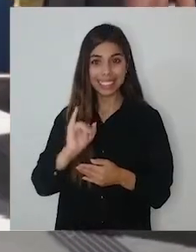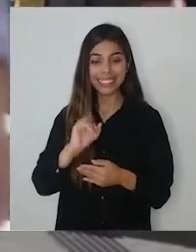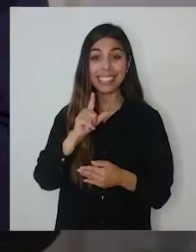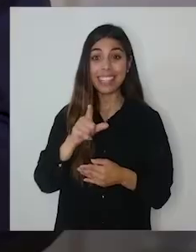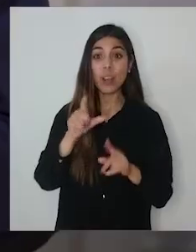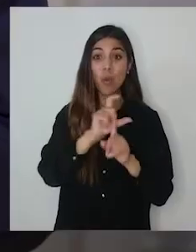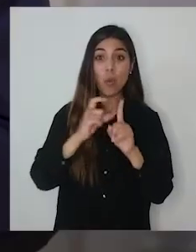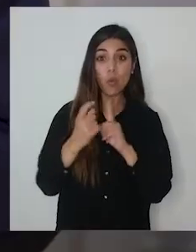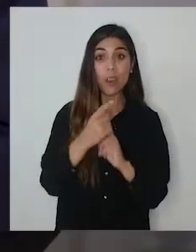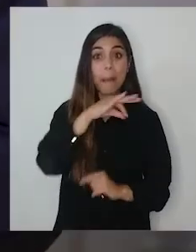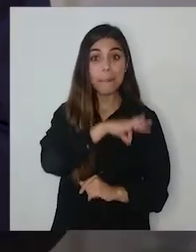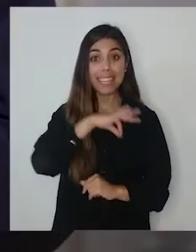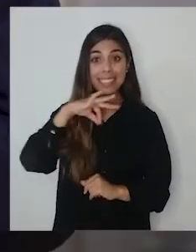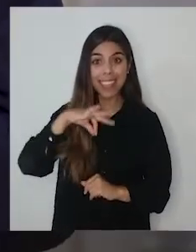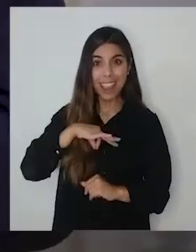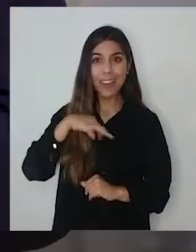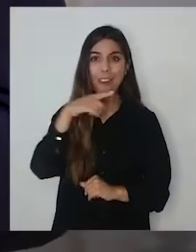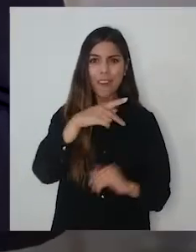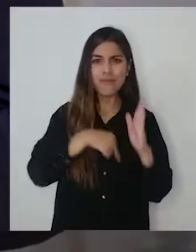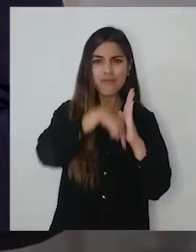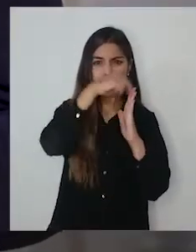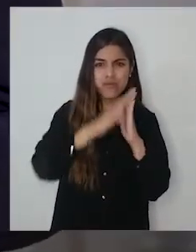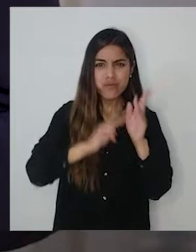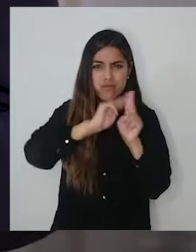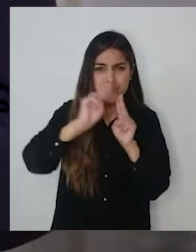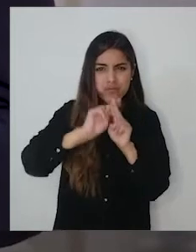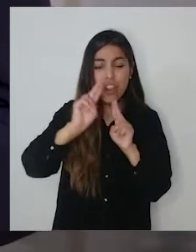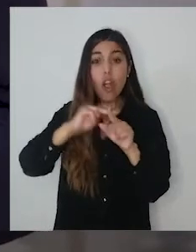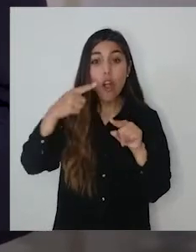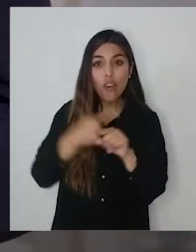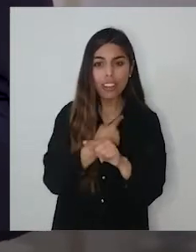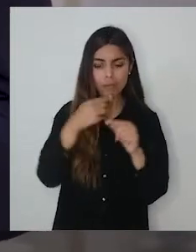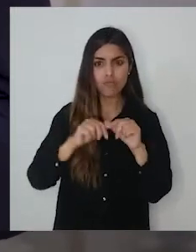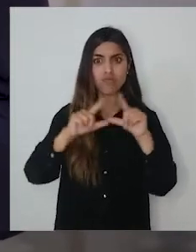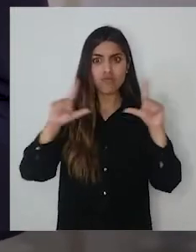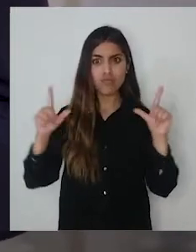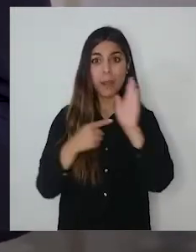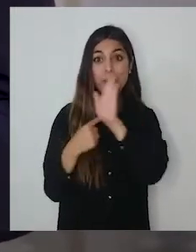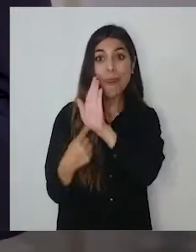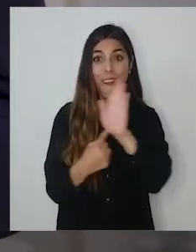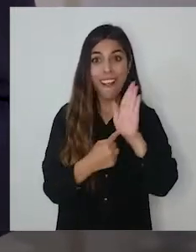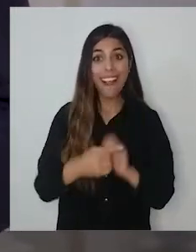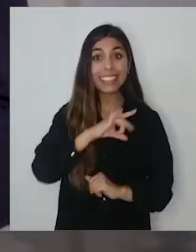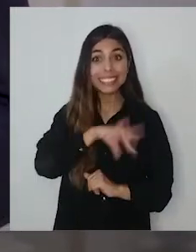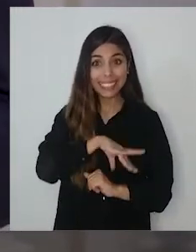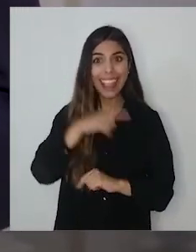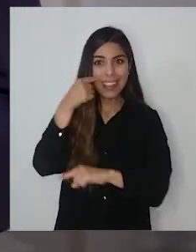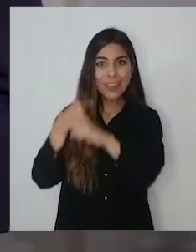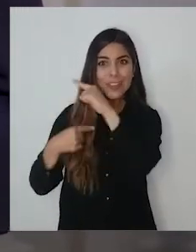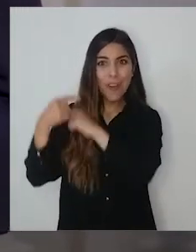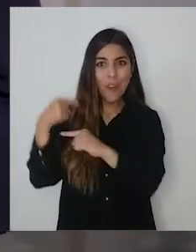El Ministerio de las Culturas y el Patrimonio está recuperando la obra de Quinchamalí en su condición de monumento nacional, monumento histórico.